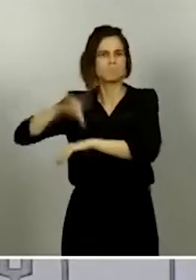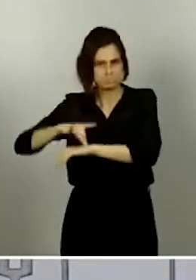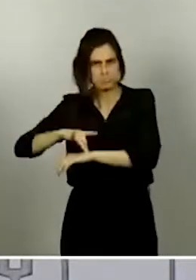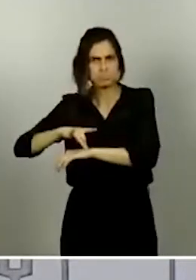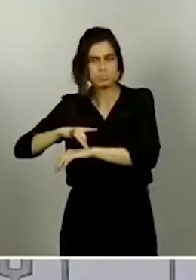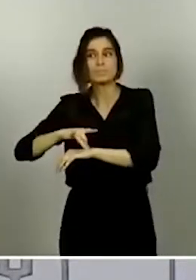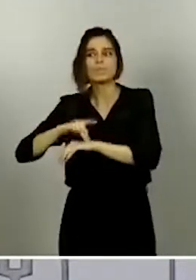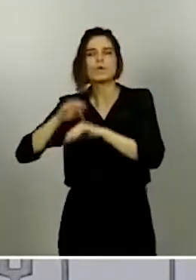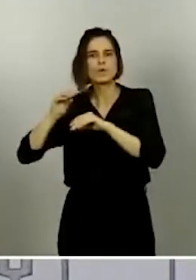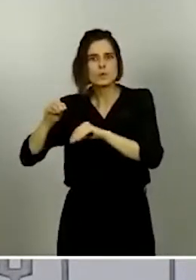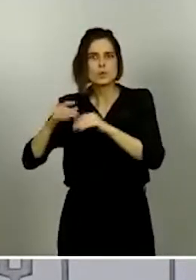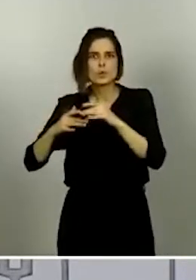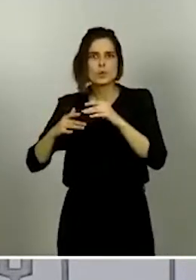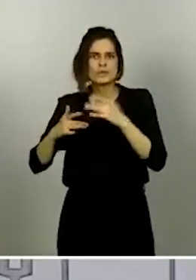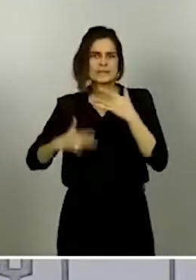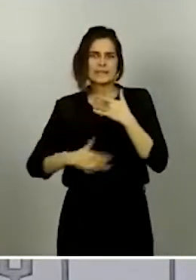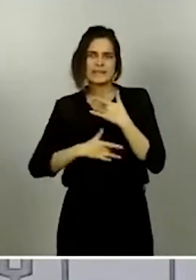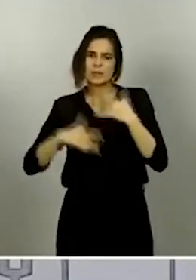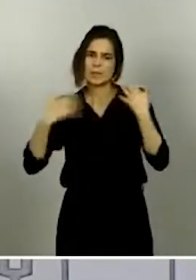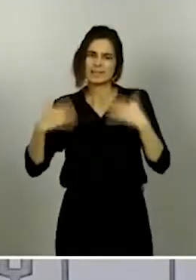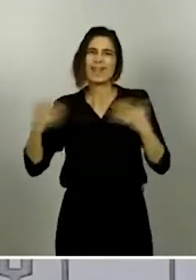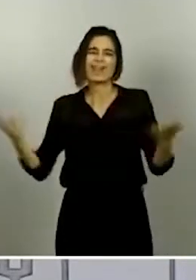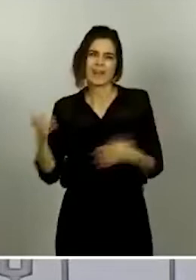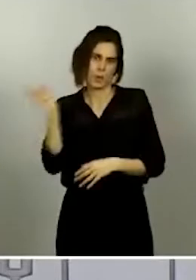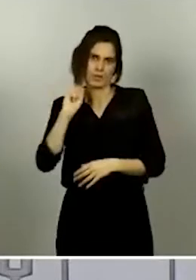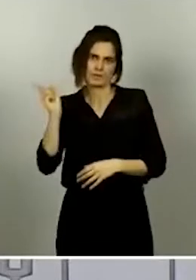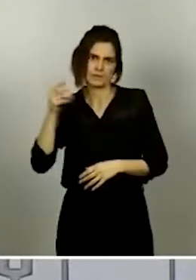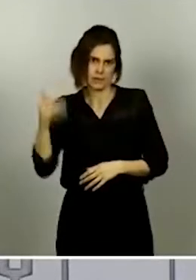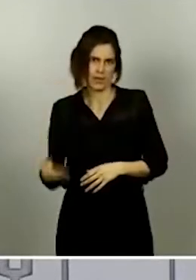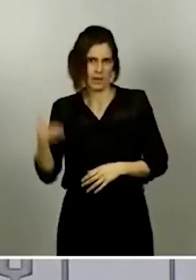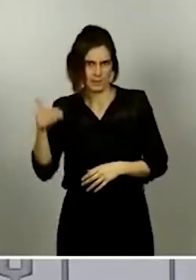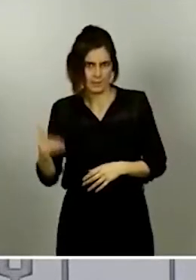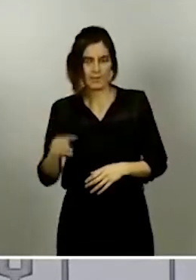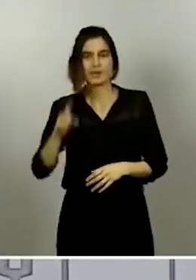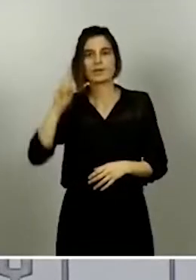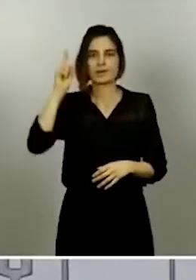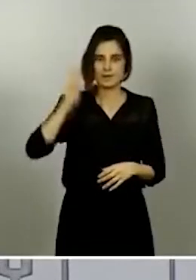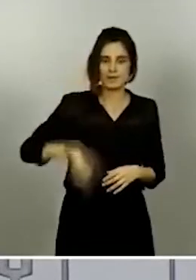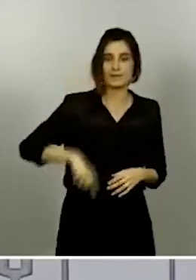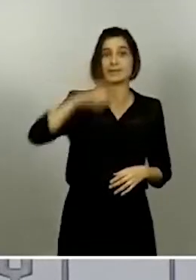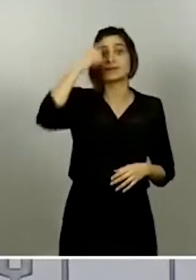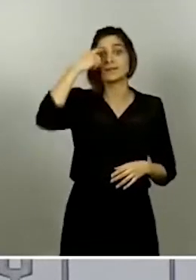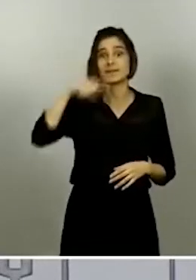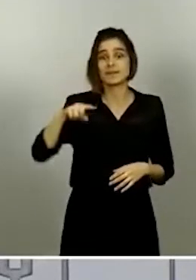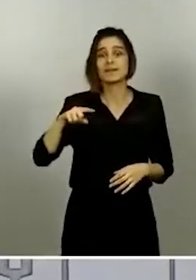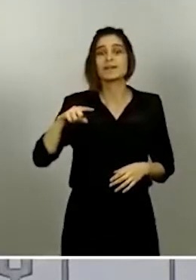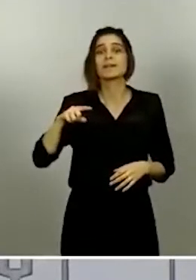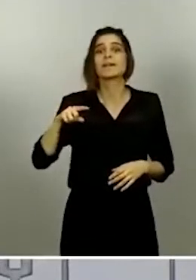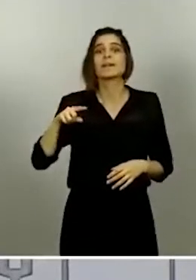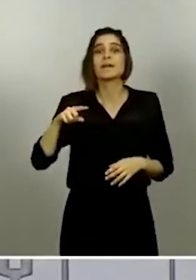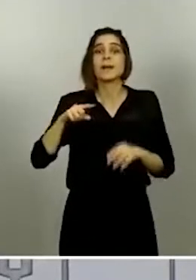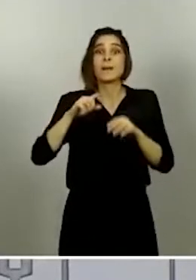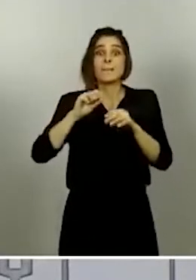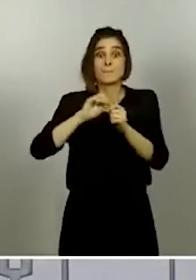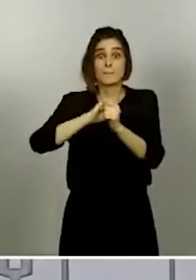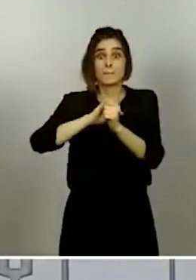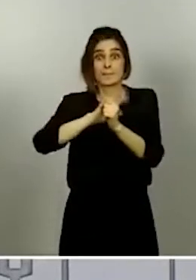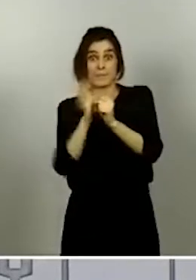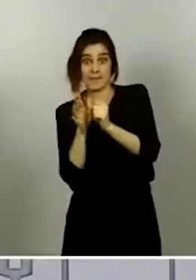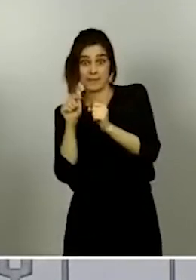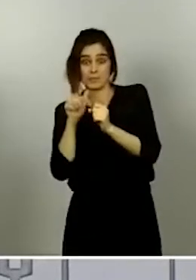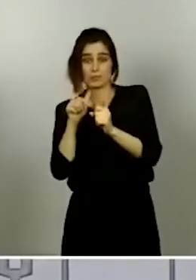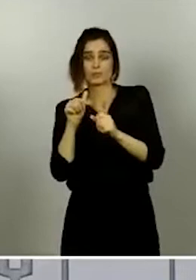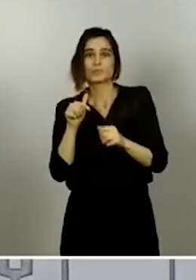cuadro no ha sido precisamente banal. Sabemos, además, que el virus sí que